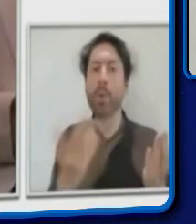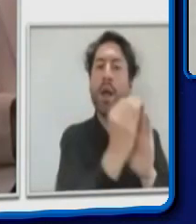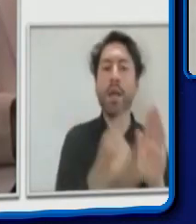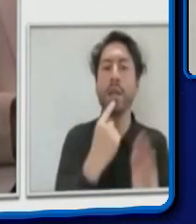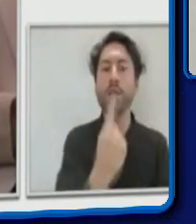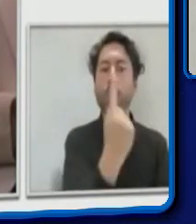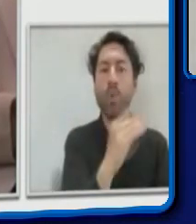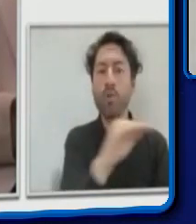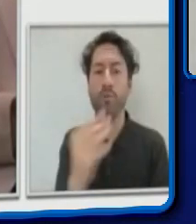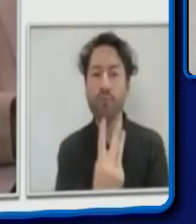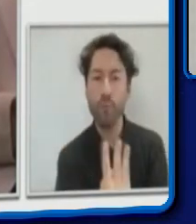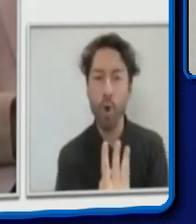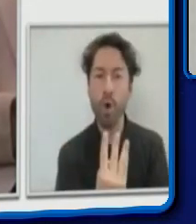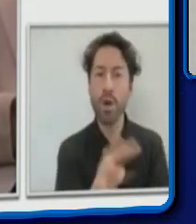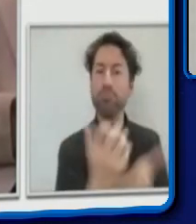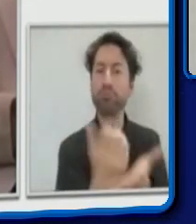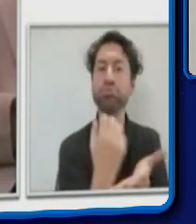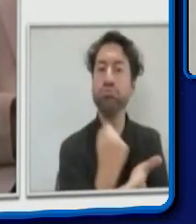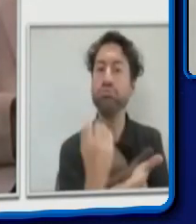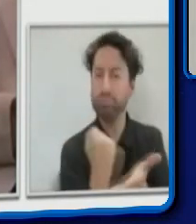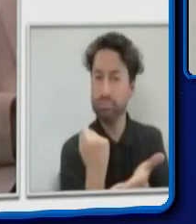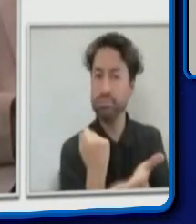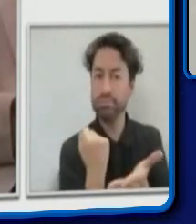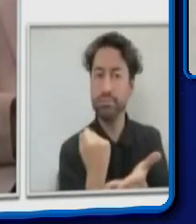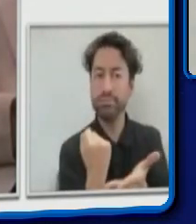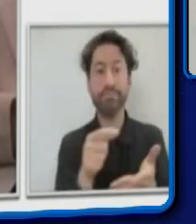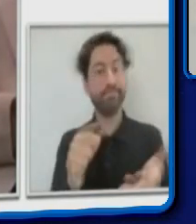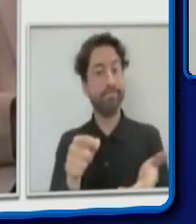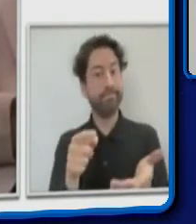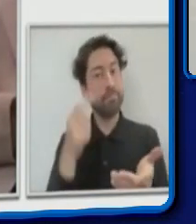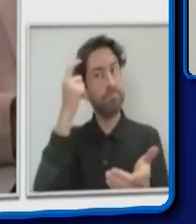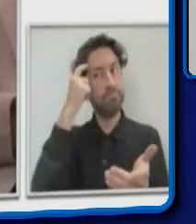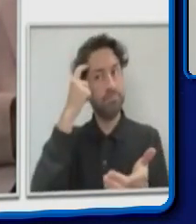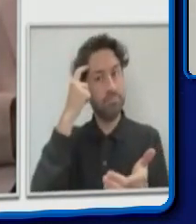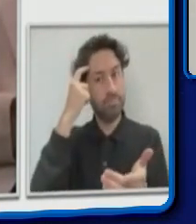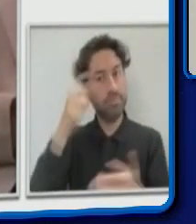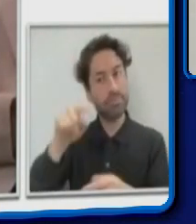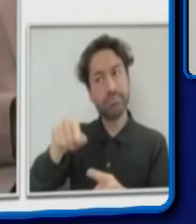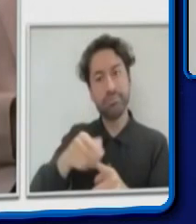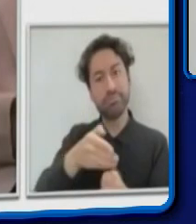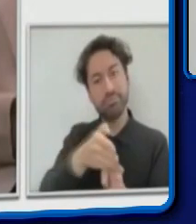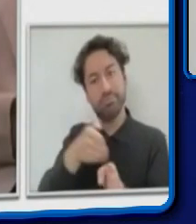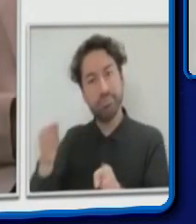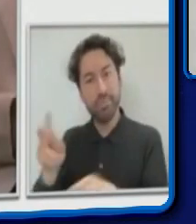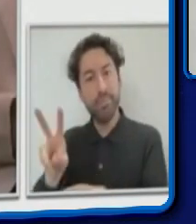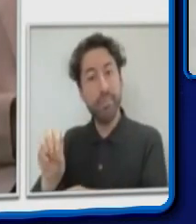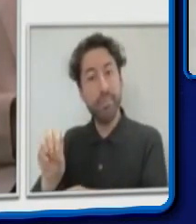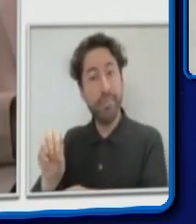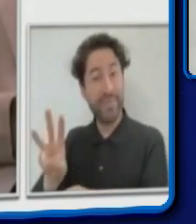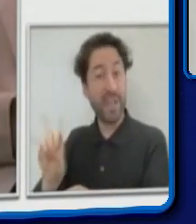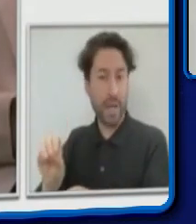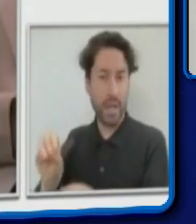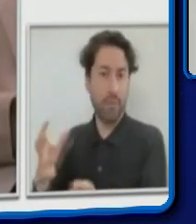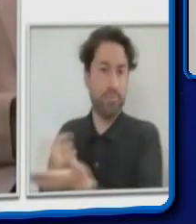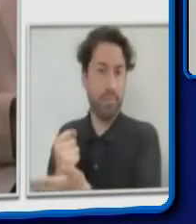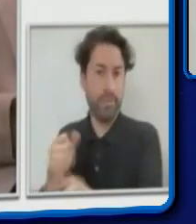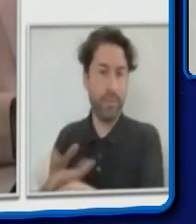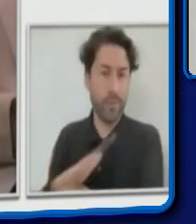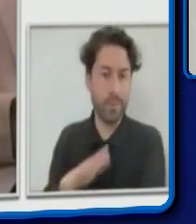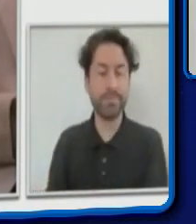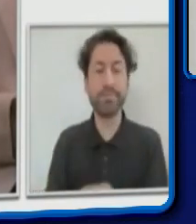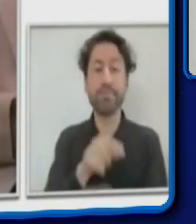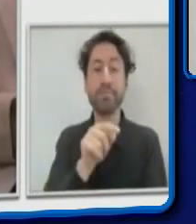adelante sí hay iniciativas, no solamente en este caso, desde China es de su apuesta en la política